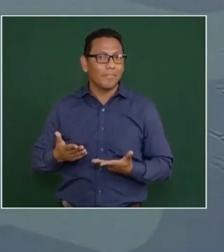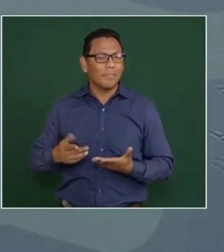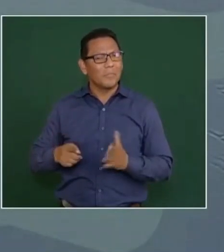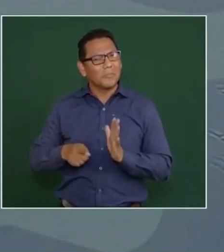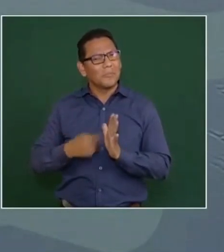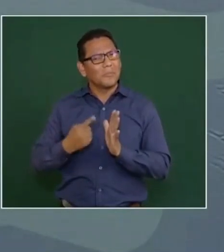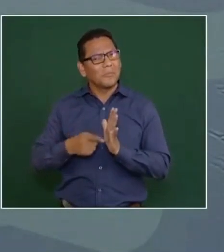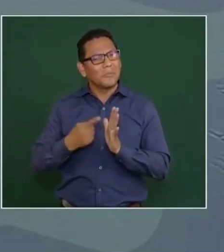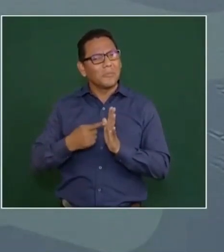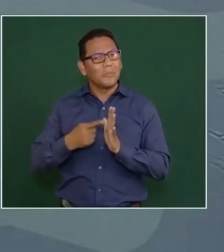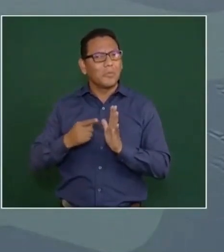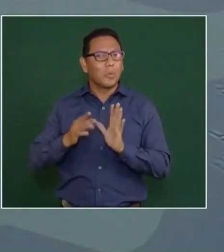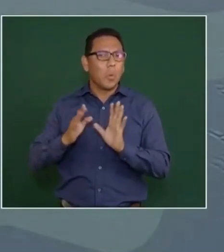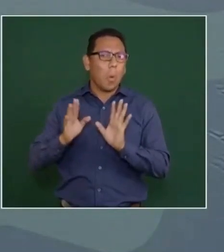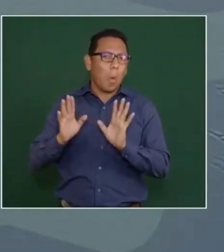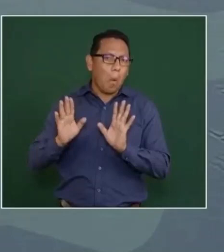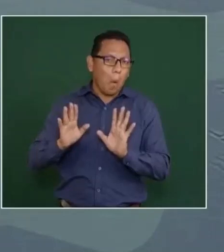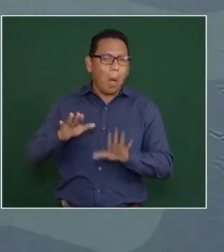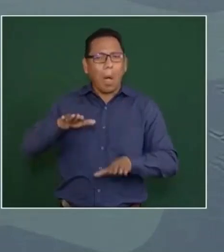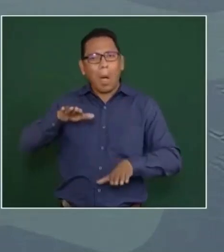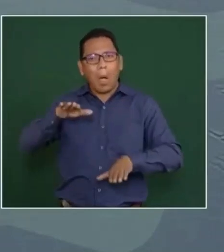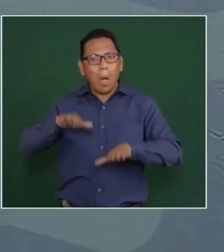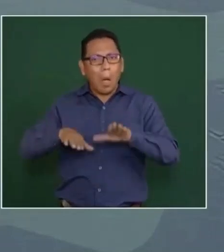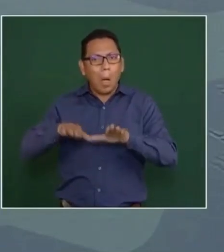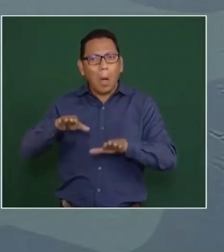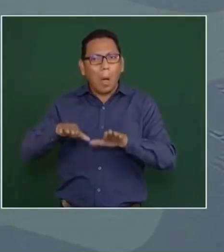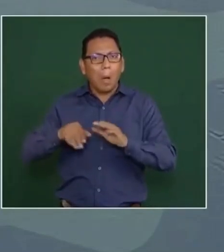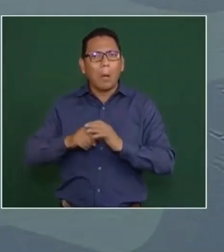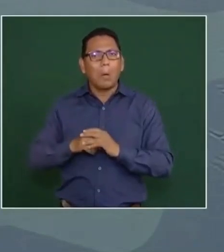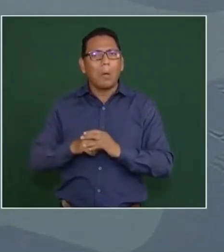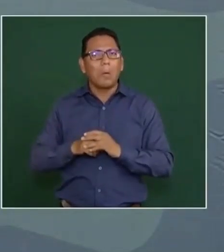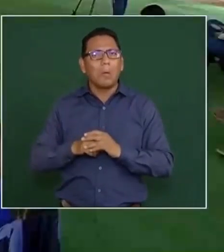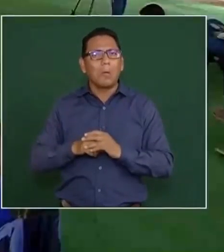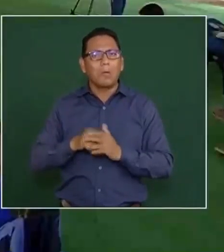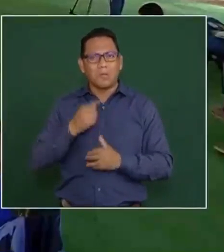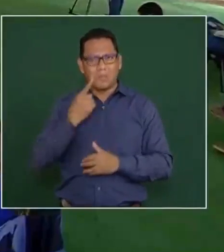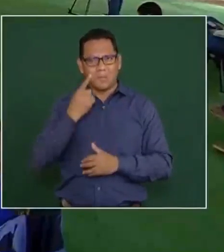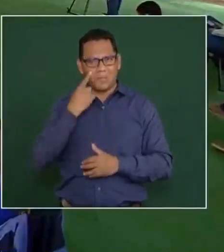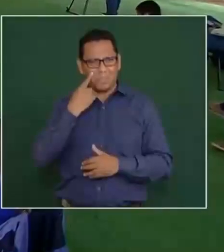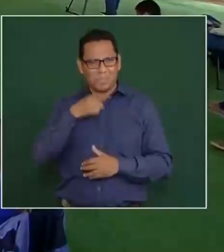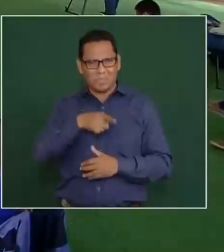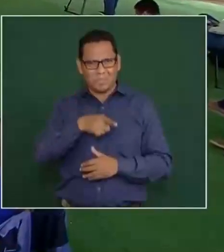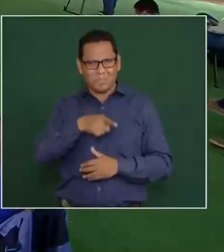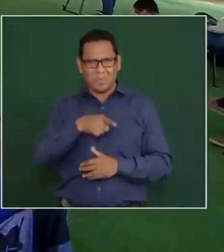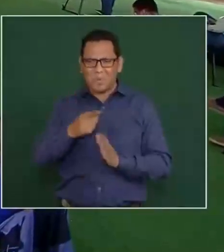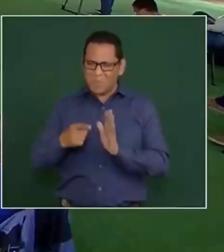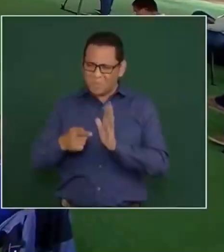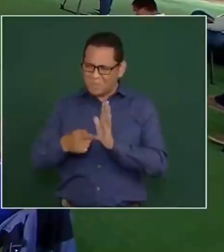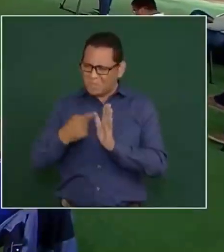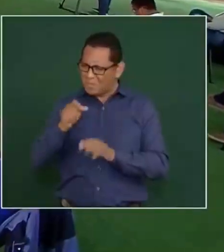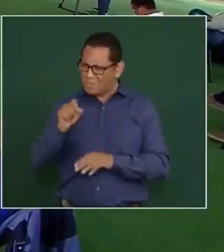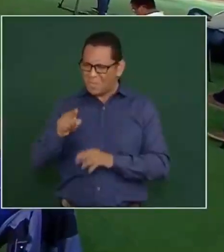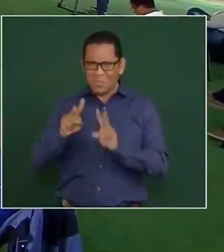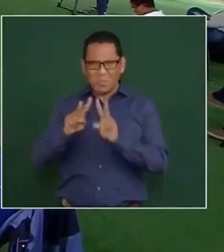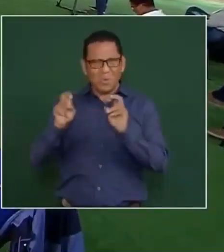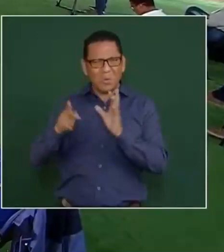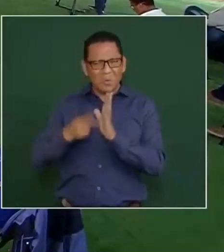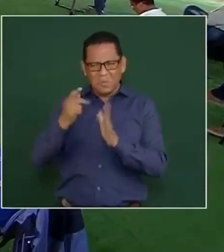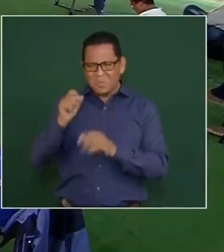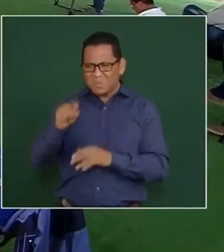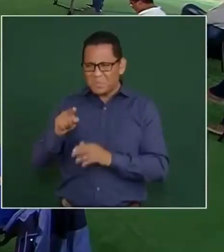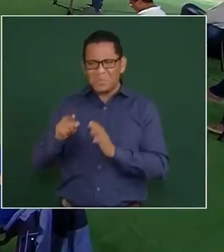o en algunos casos, eran refritos. Me acuerdo que una vez